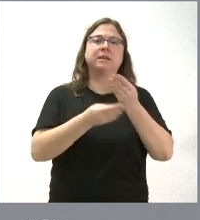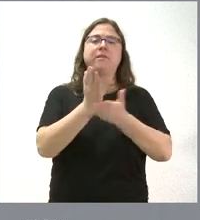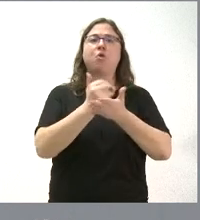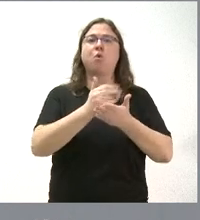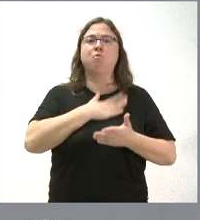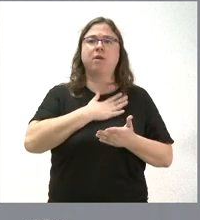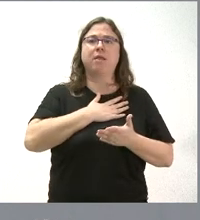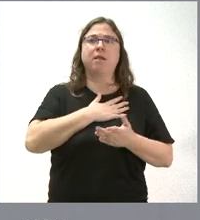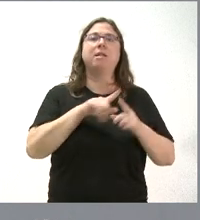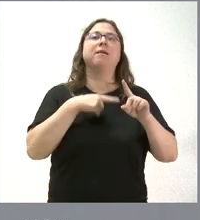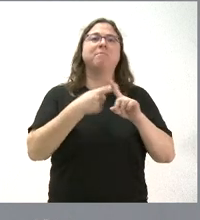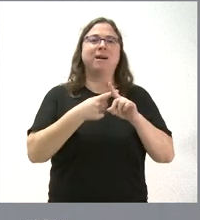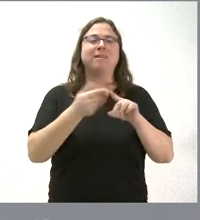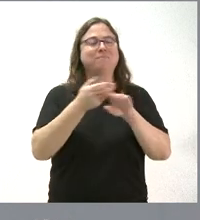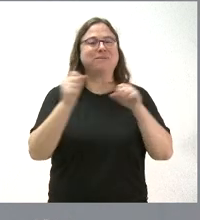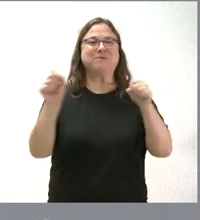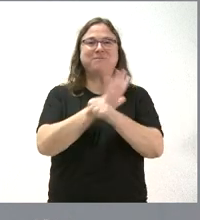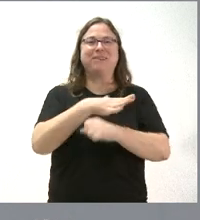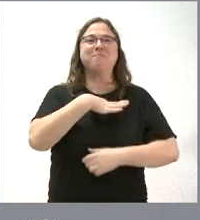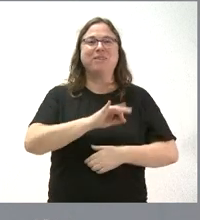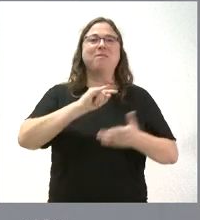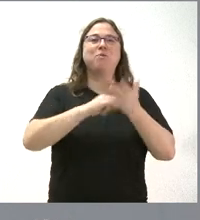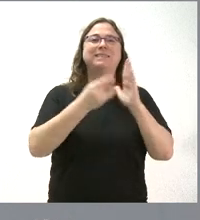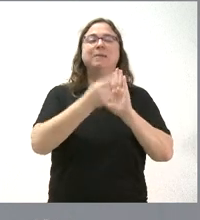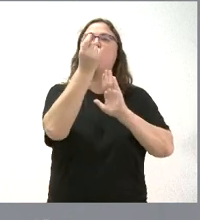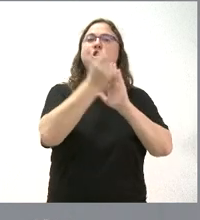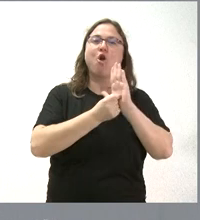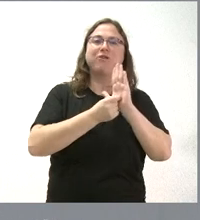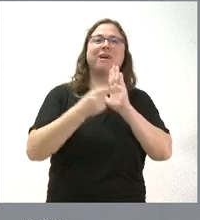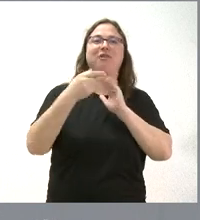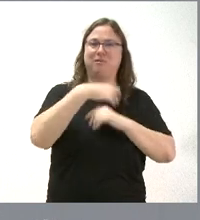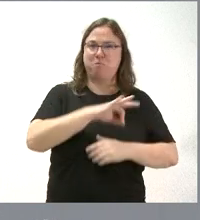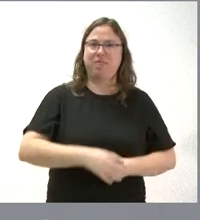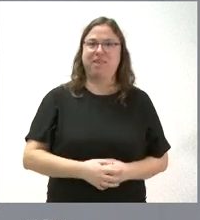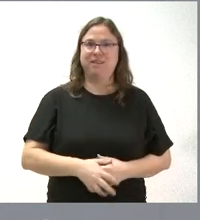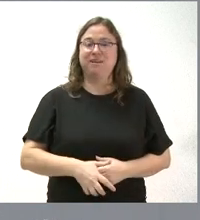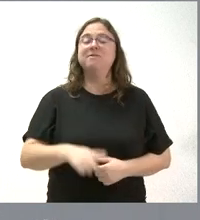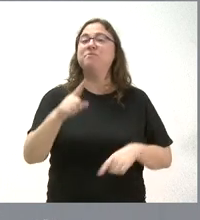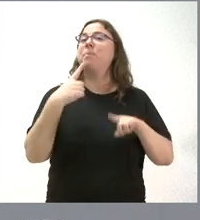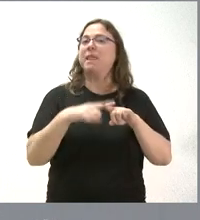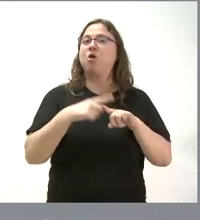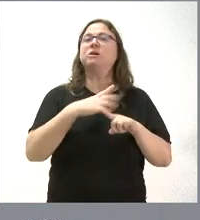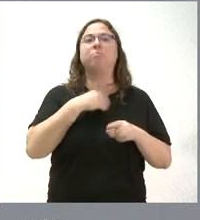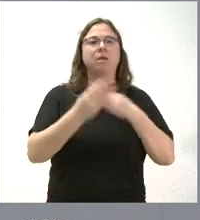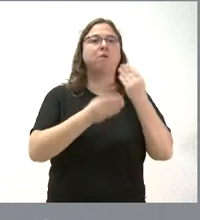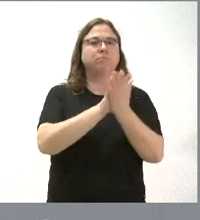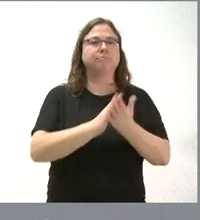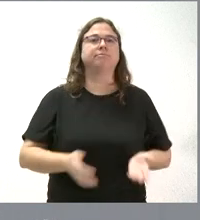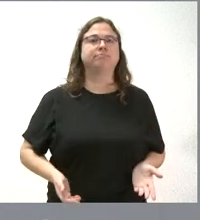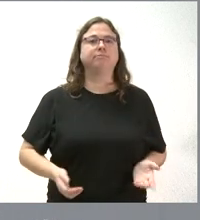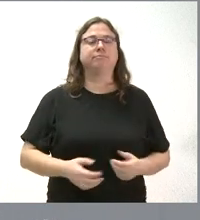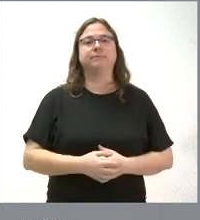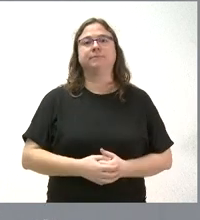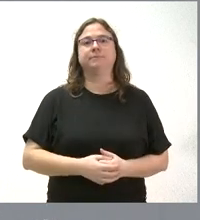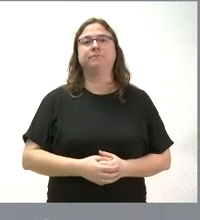autónomas y que se podrían cubrir y que con el sistema de nota de corte no pueden acceder a las mismas. Creo que son cosas en las que podríamos abordar, podríamos hablar de ellas.